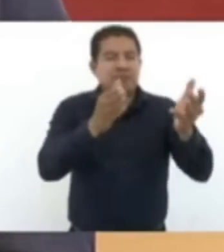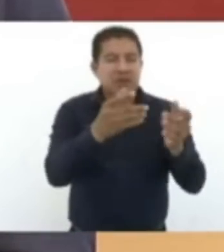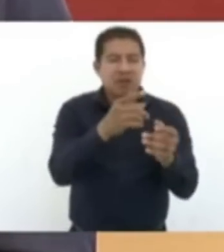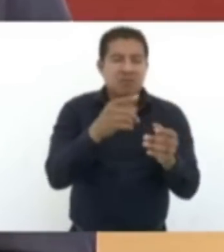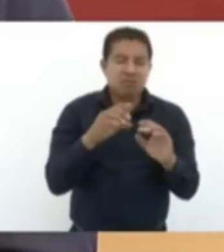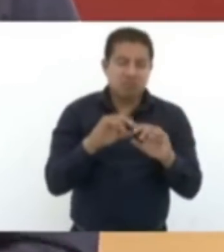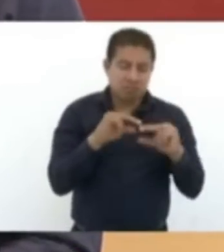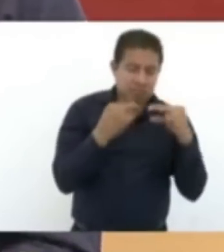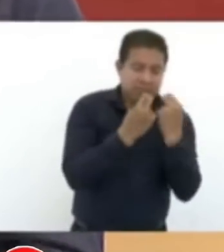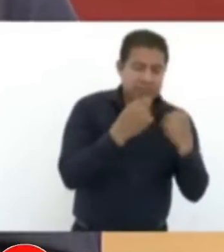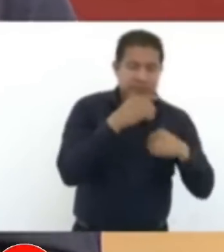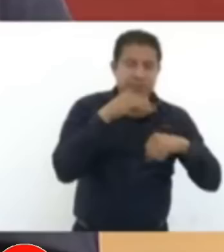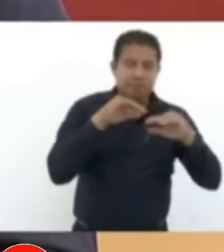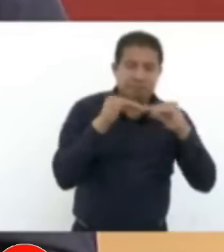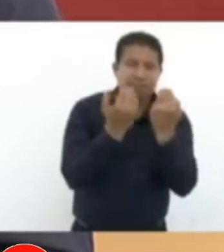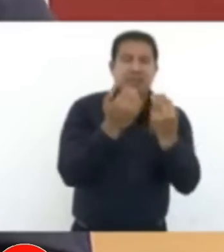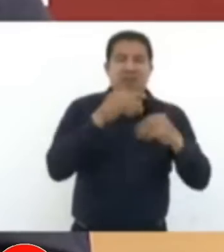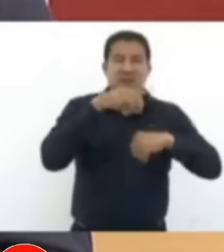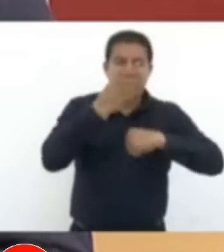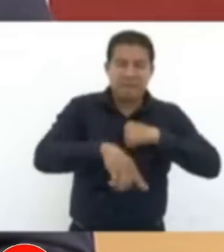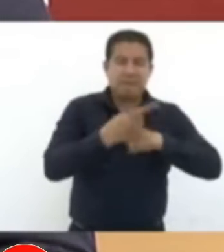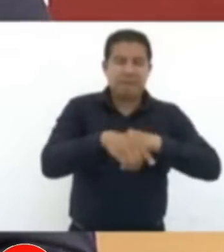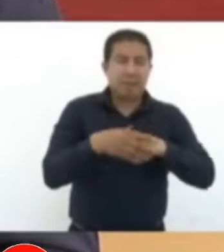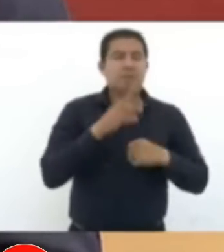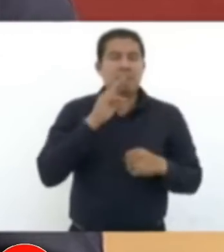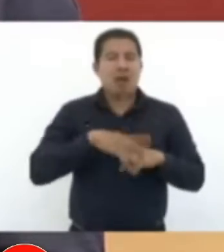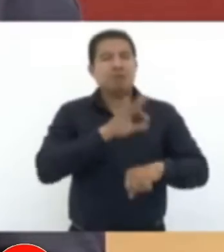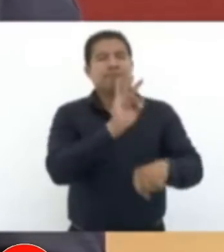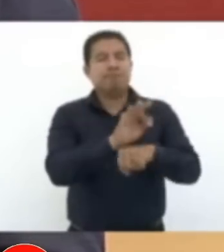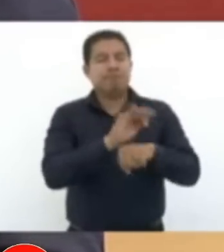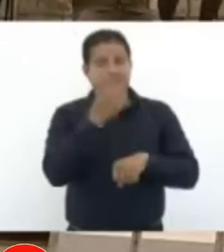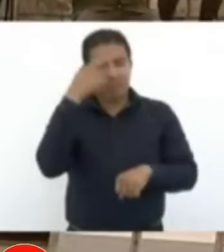delincuencia. eso, la atención especial a los jóvenes.